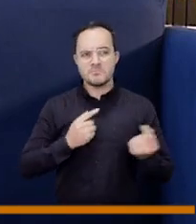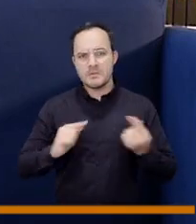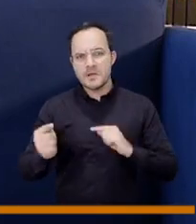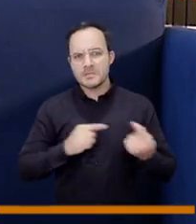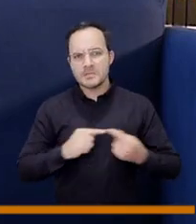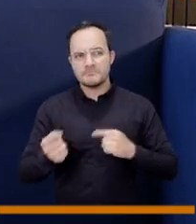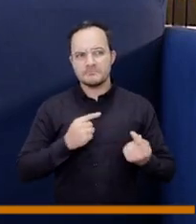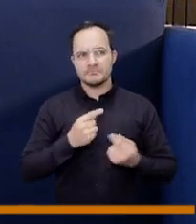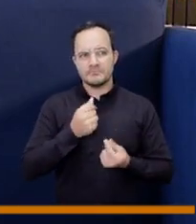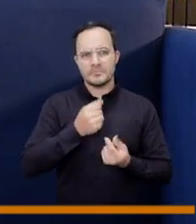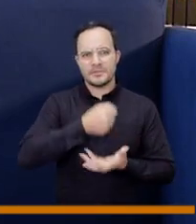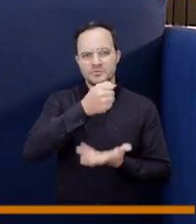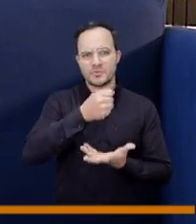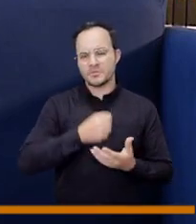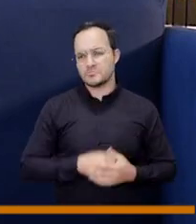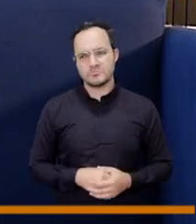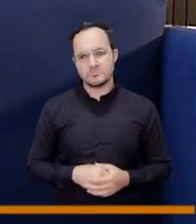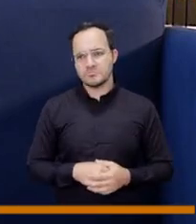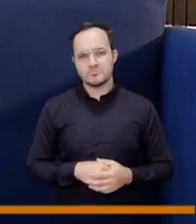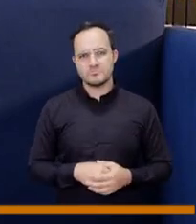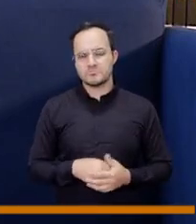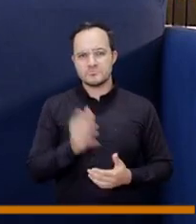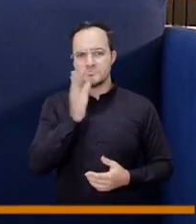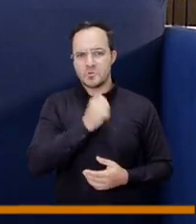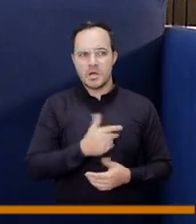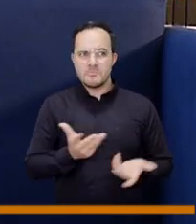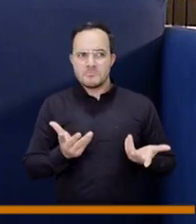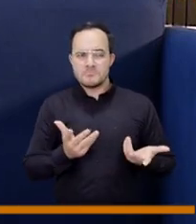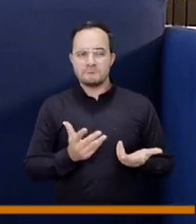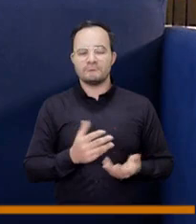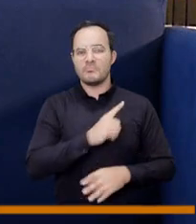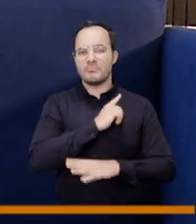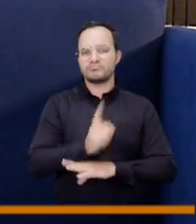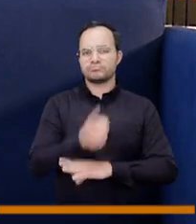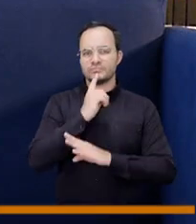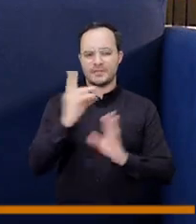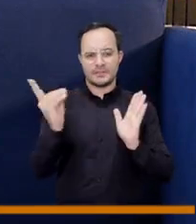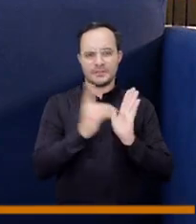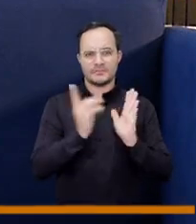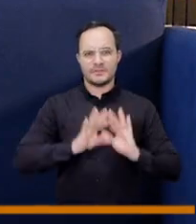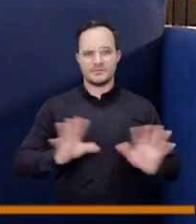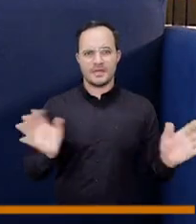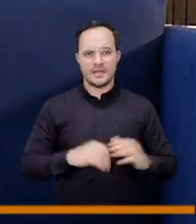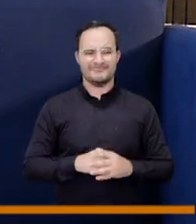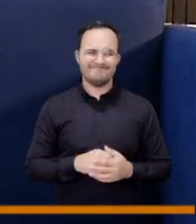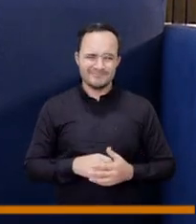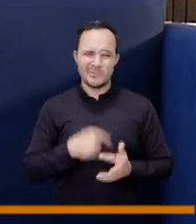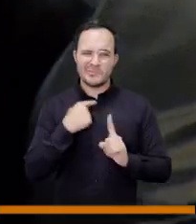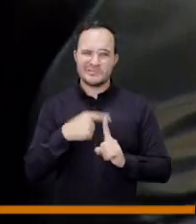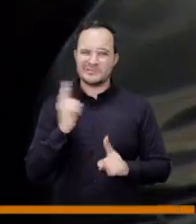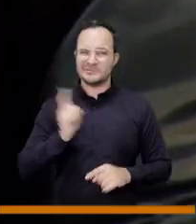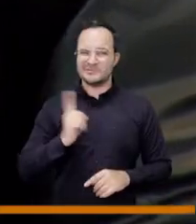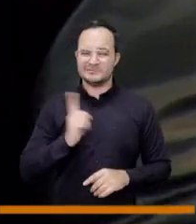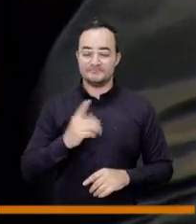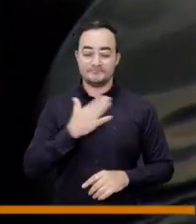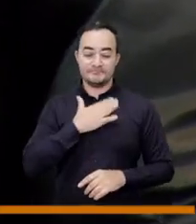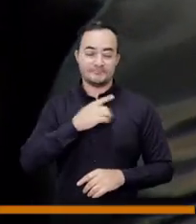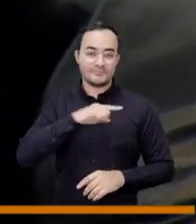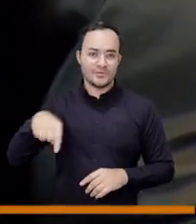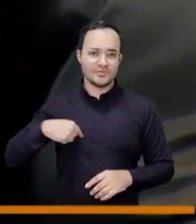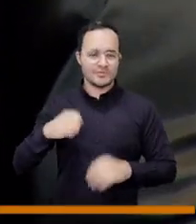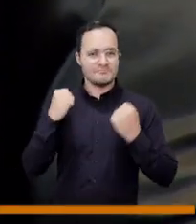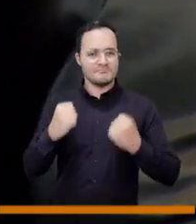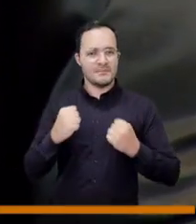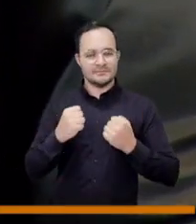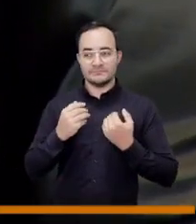oportunidad de debatir el presupuesto se fue decretado el presupuesto y eso y eso no es bueno porque como bien lo menciona mi